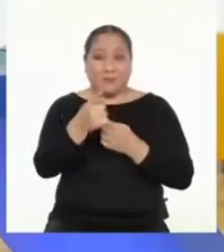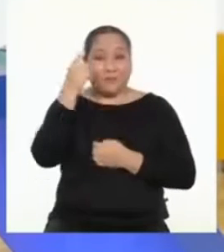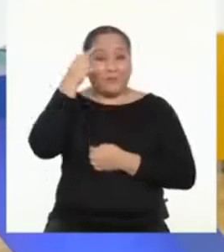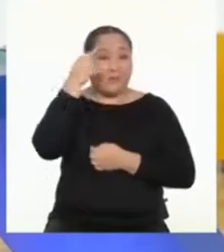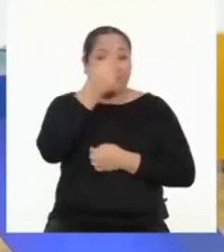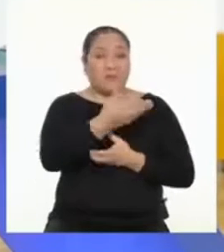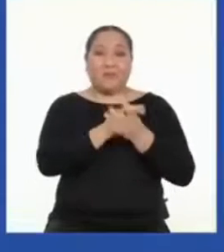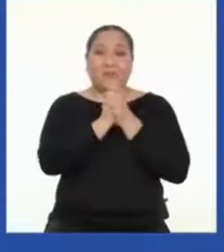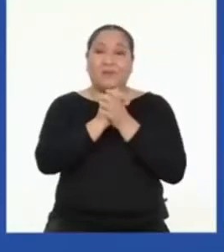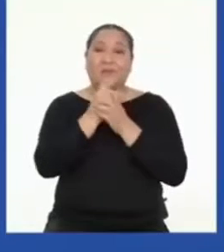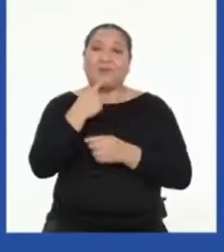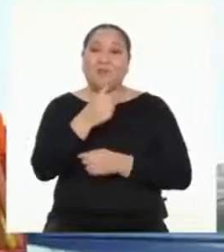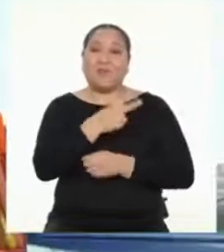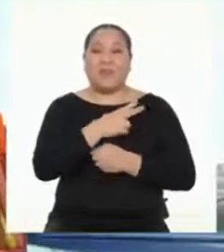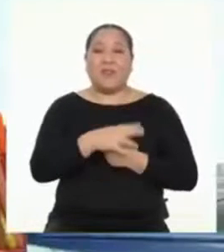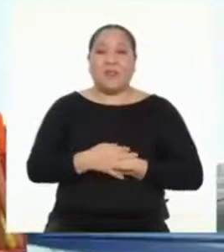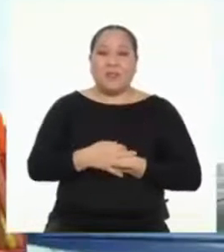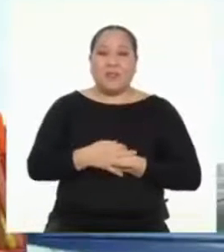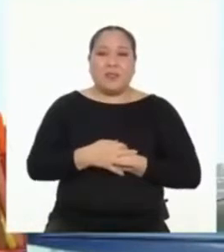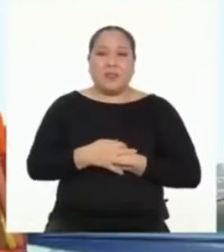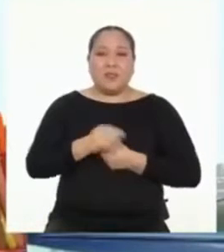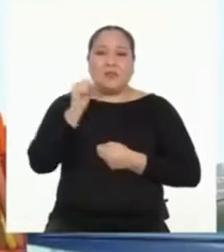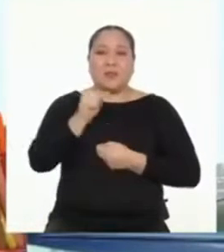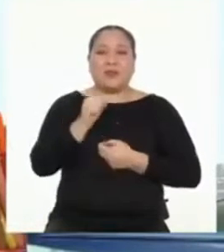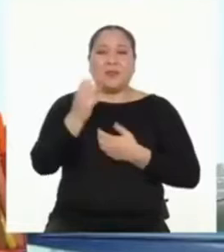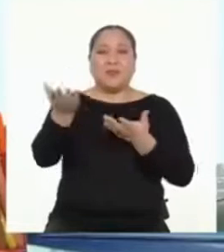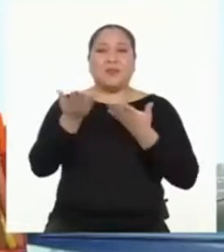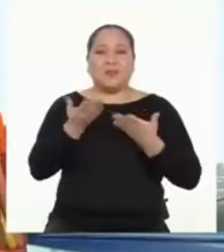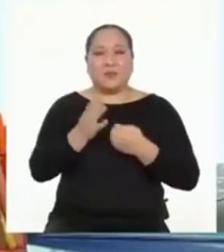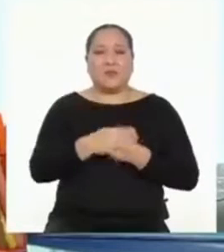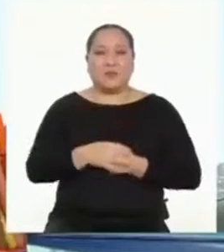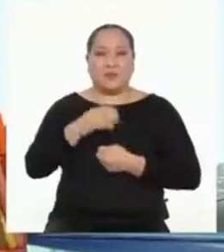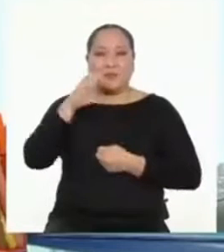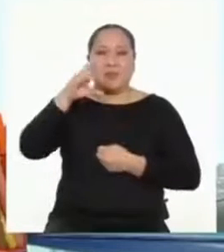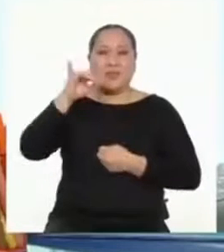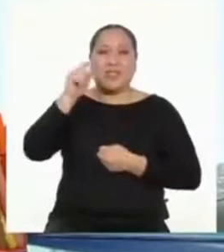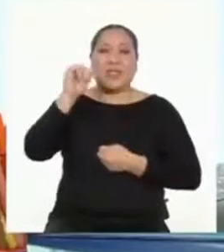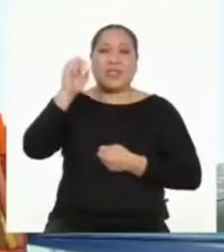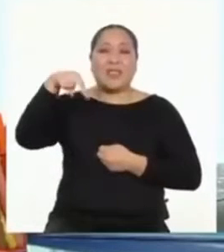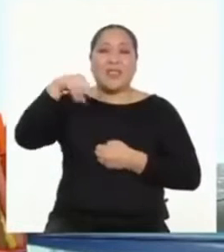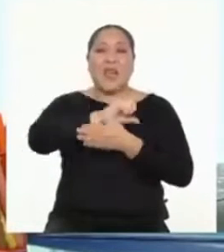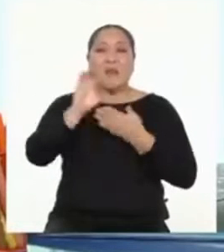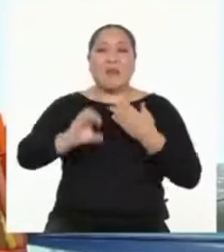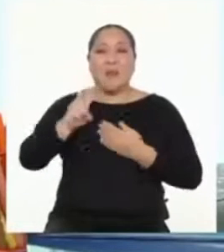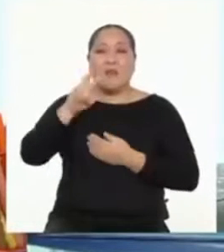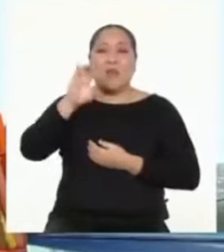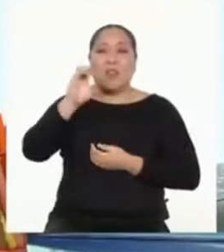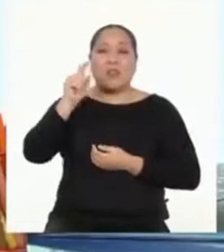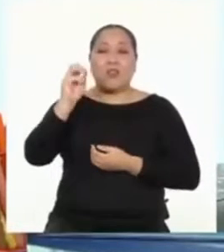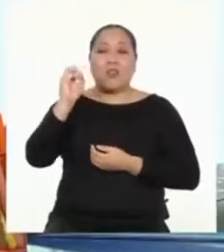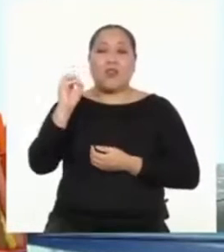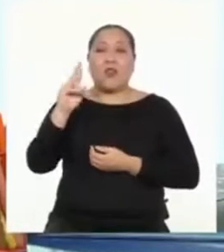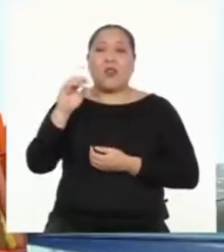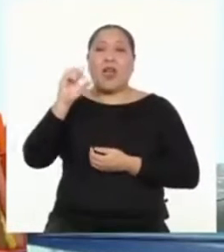compañeras y compañeros de segundo. Para eso tenemos como invitados a Cristian de Cajamarca, Víctor y Ariana de